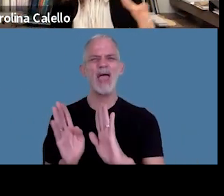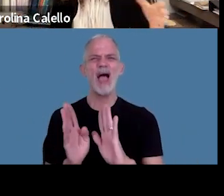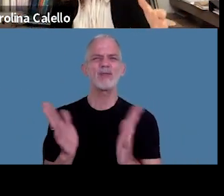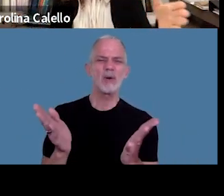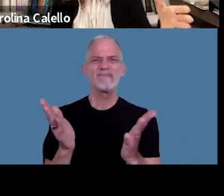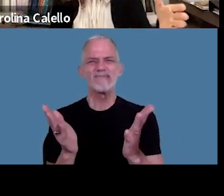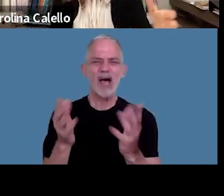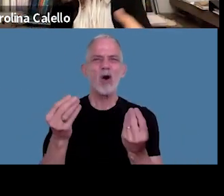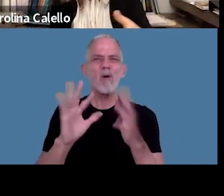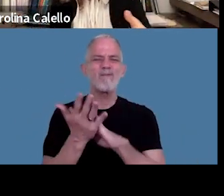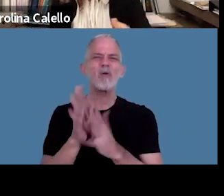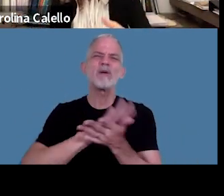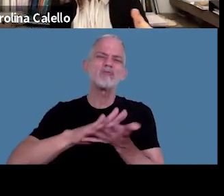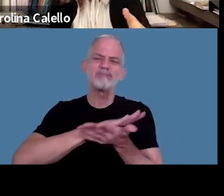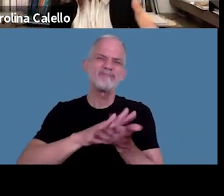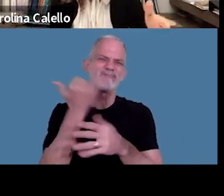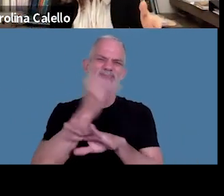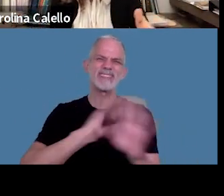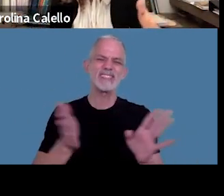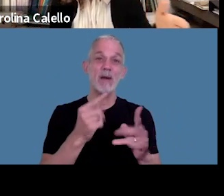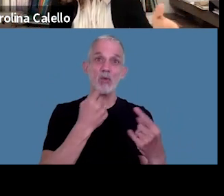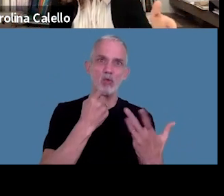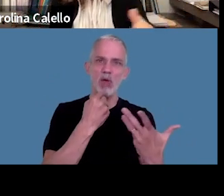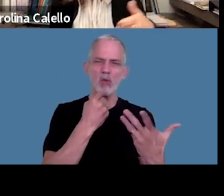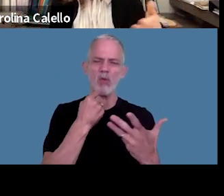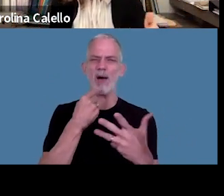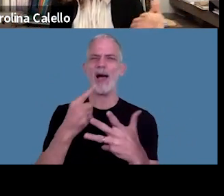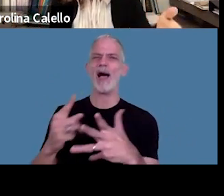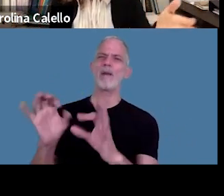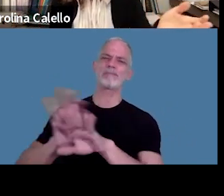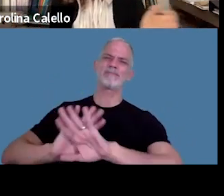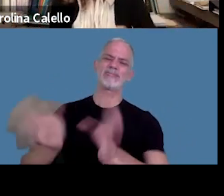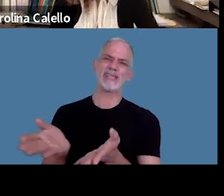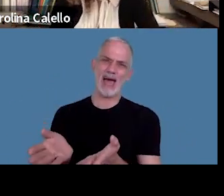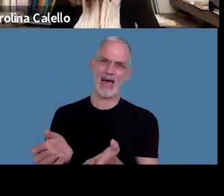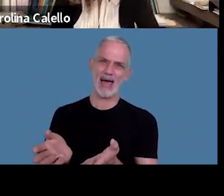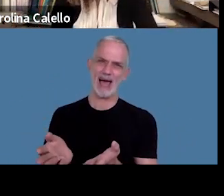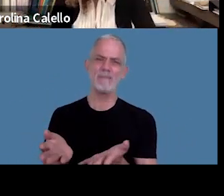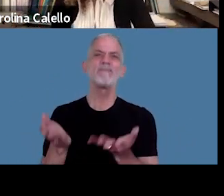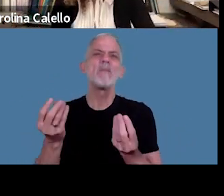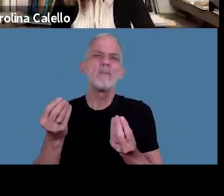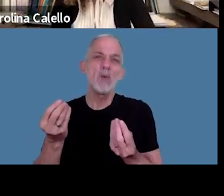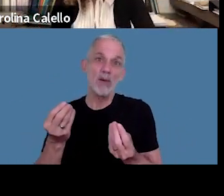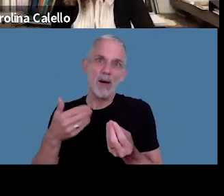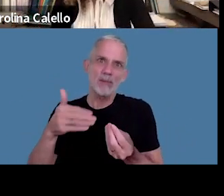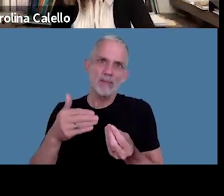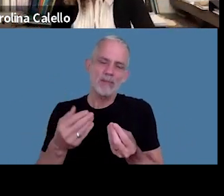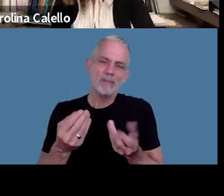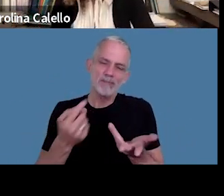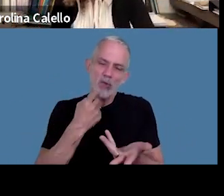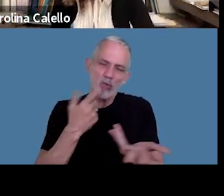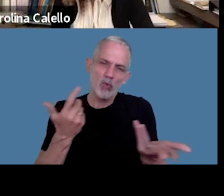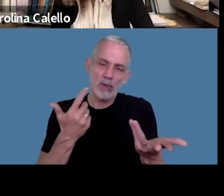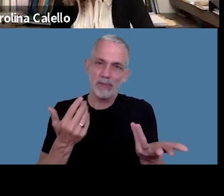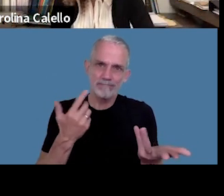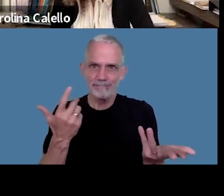puliendo o solucionando muchas de estas dudas que en fin que van a ir surgiendo porque